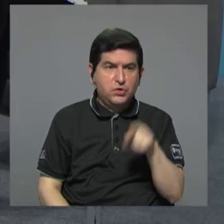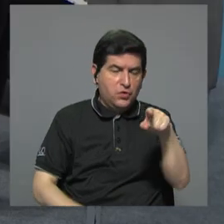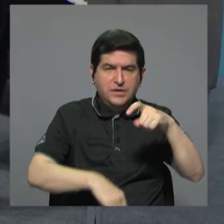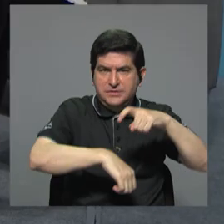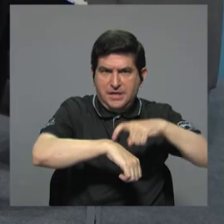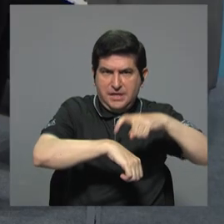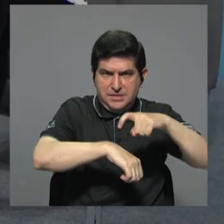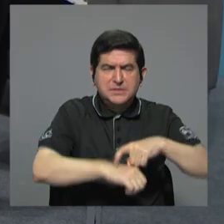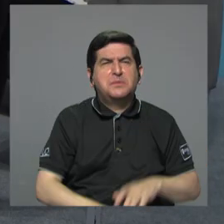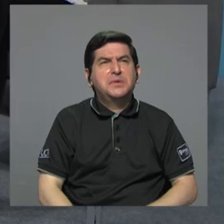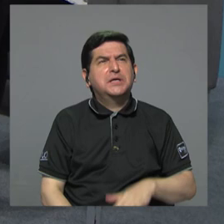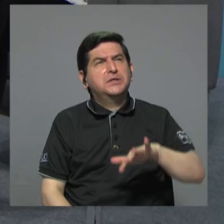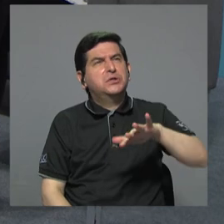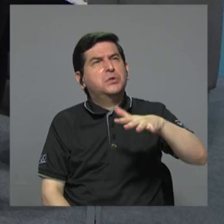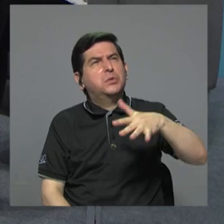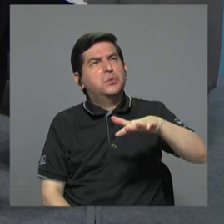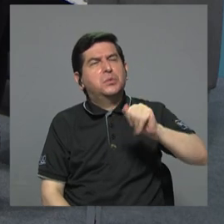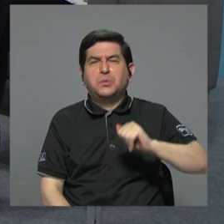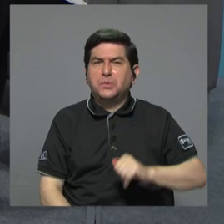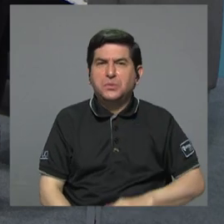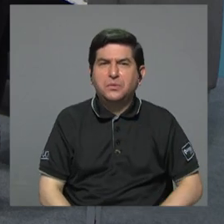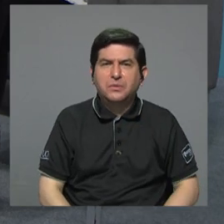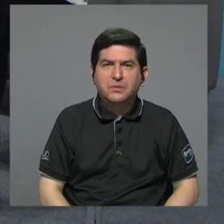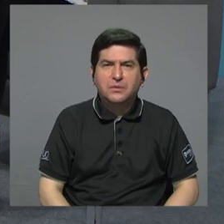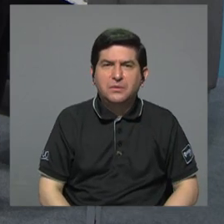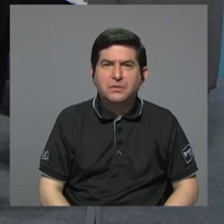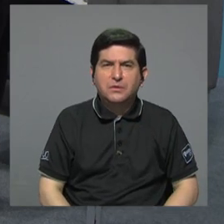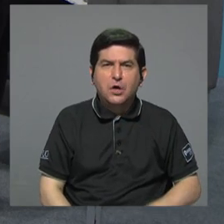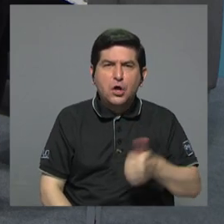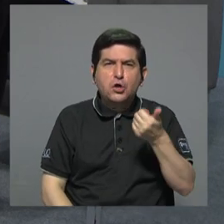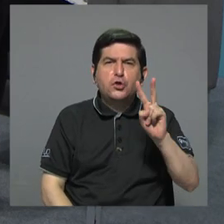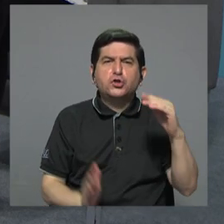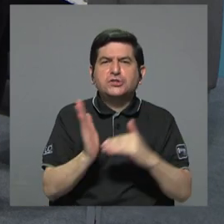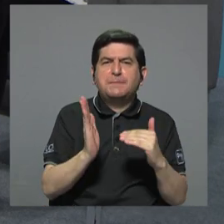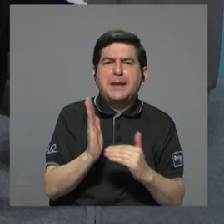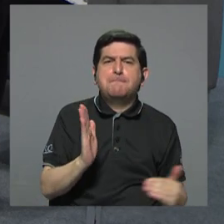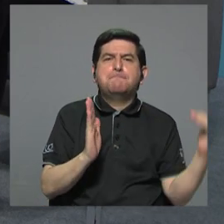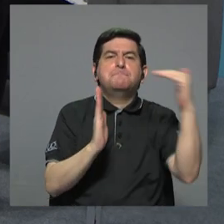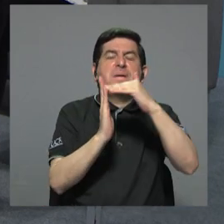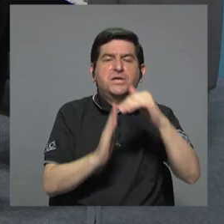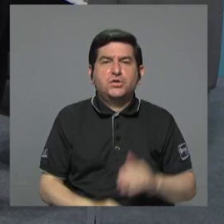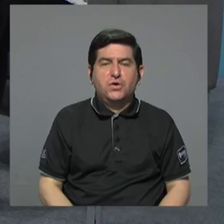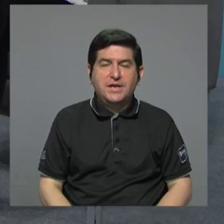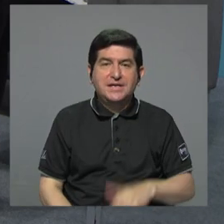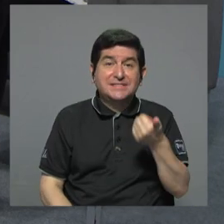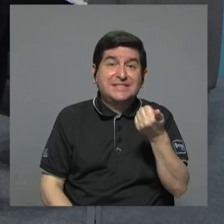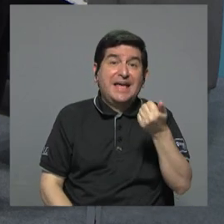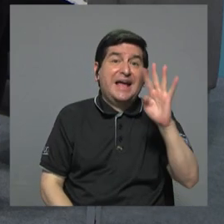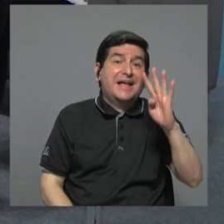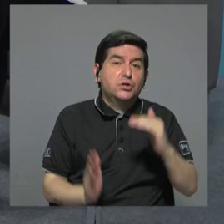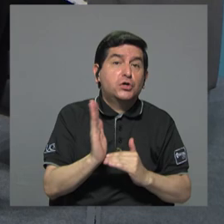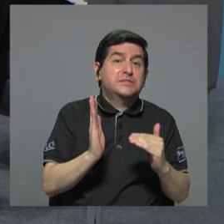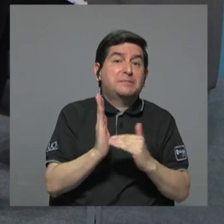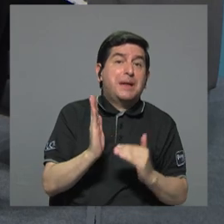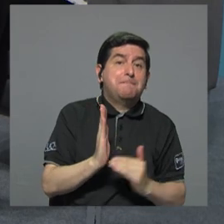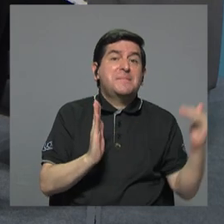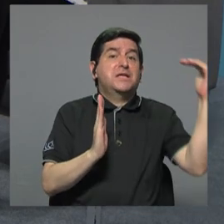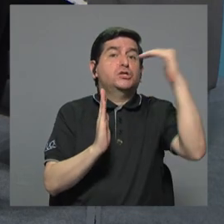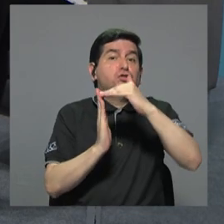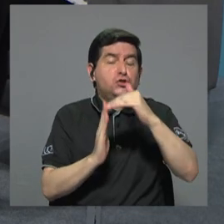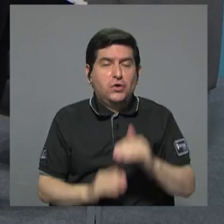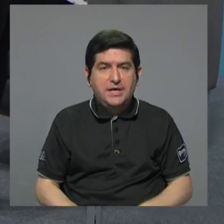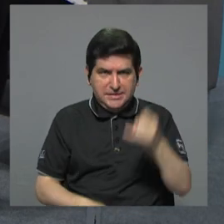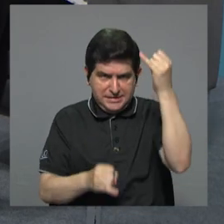fueron alrededor de, vamos a ver, 12 mil millones, de los 14 mil millones que